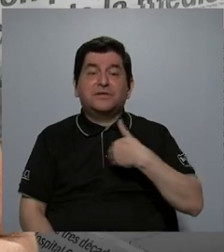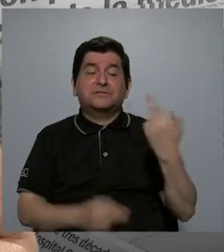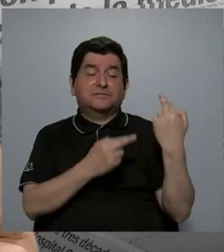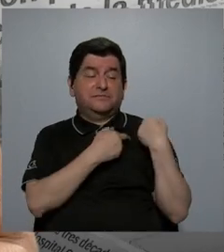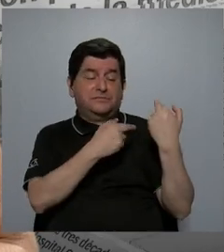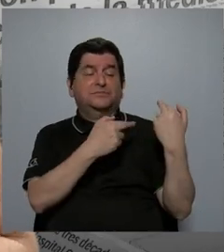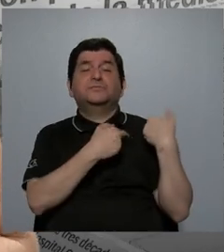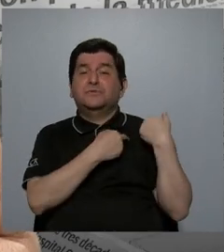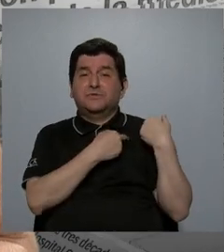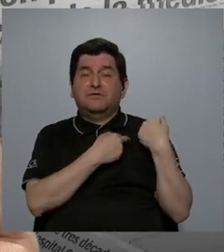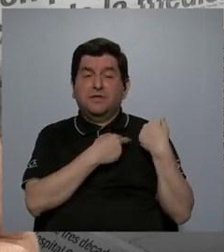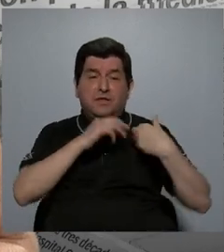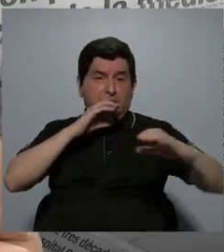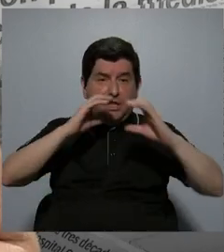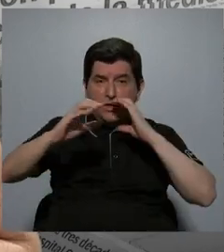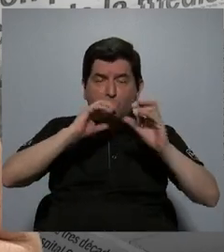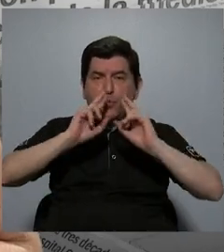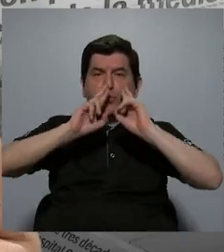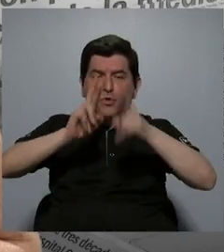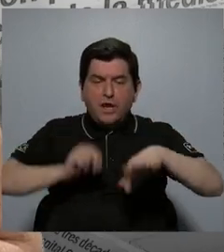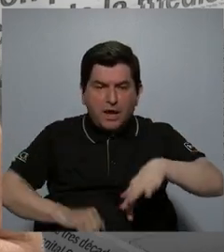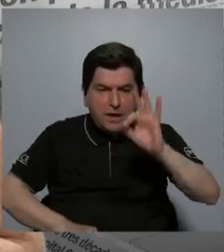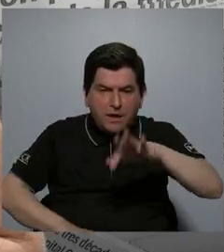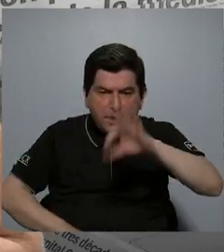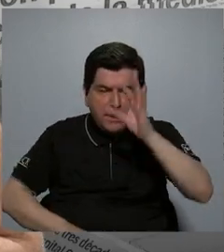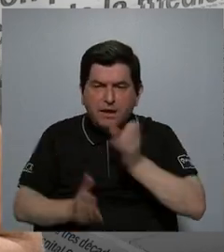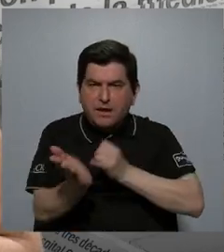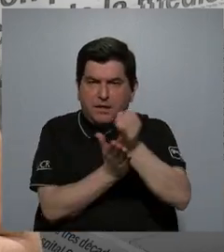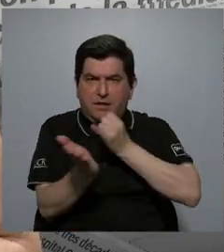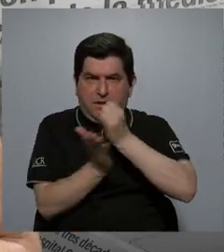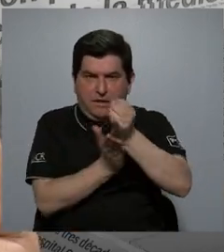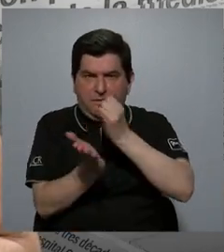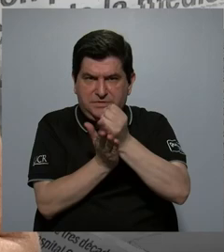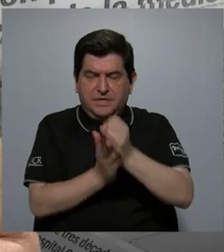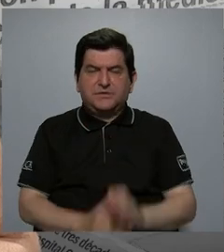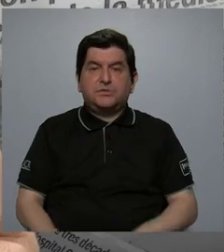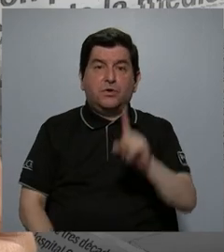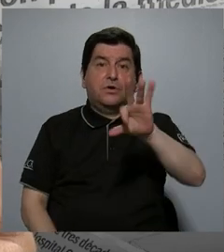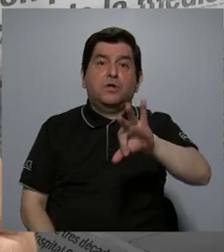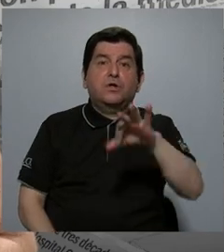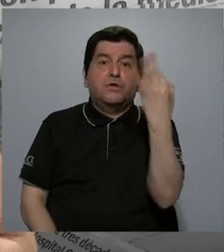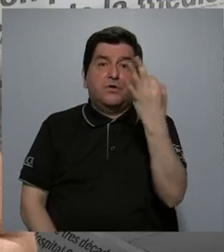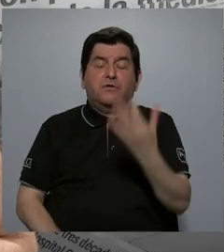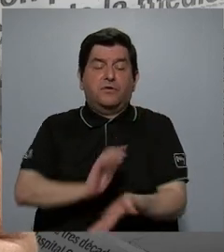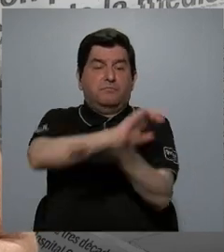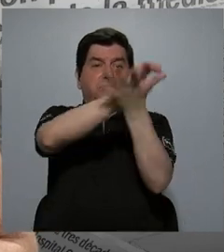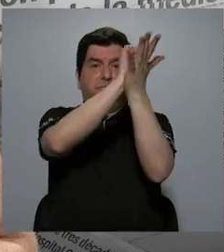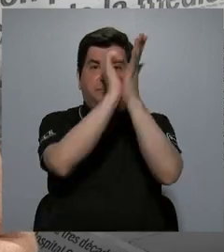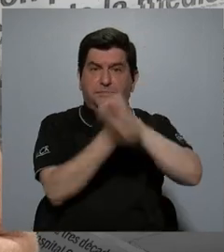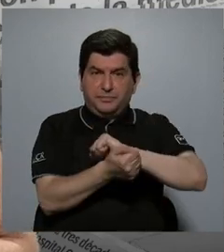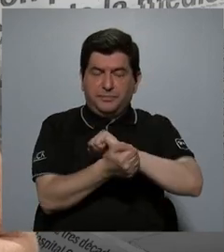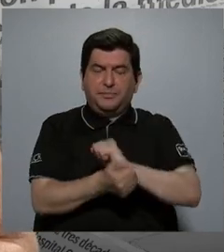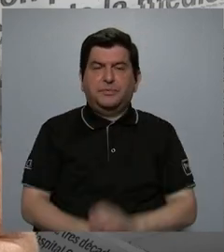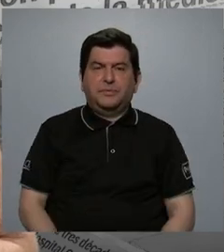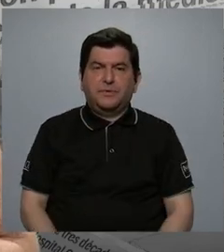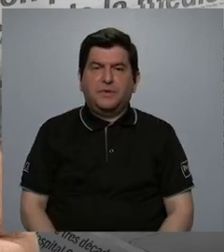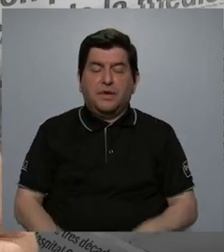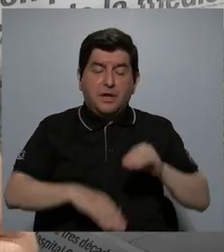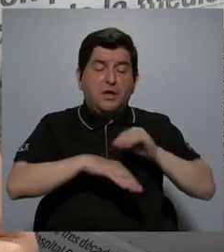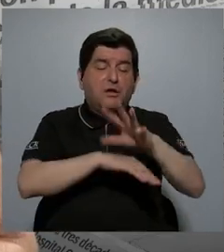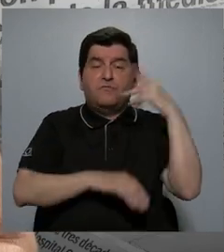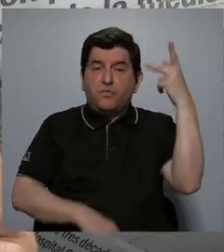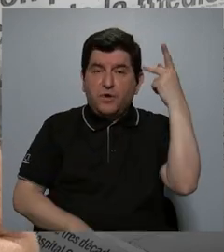responsabilidad de transmitir los resultados que encontramos en nuestra investigación y de alguna manera transformarla e influir en